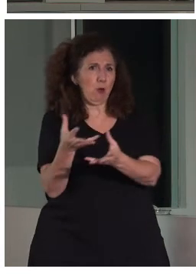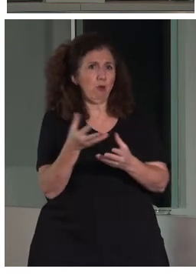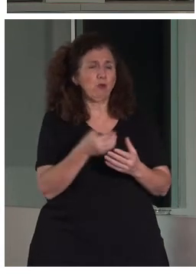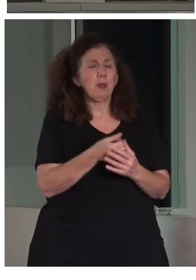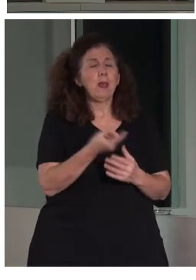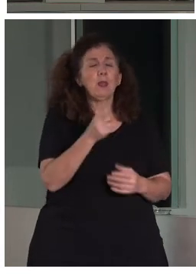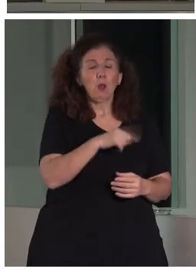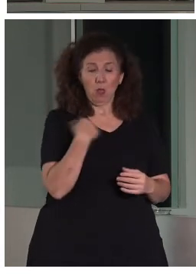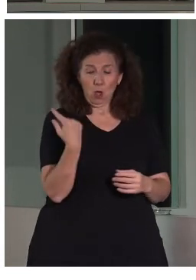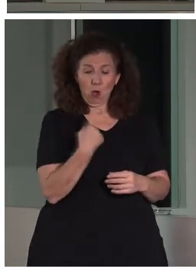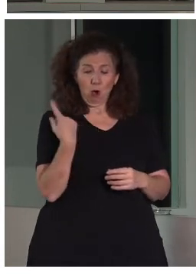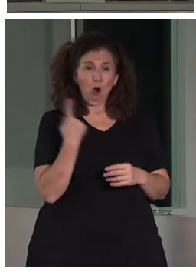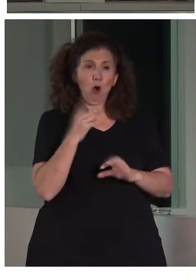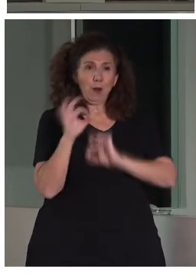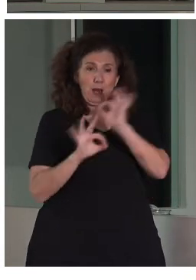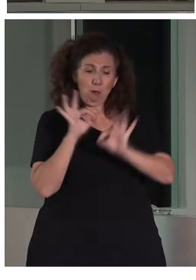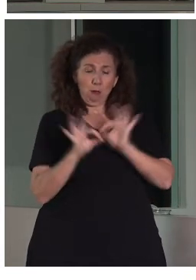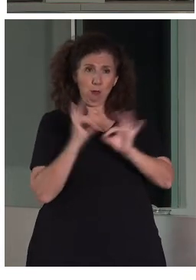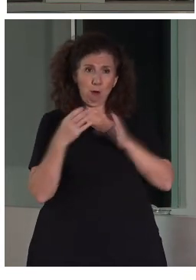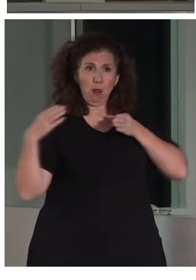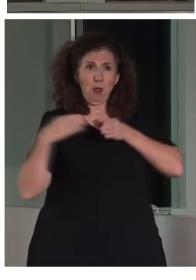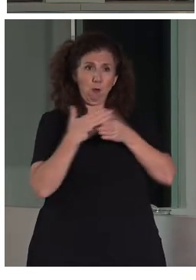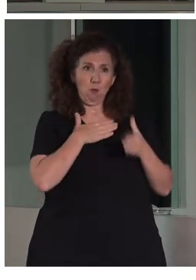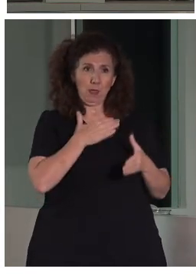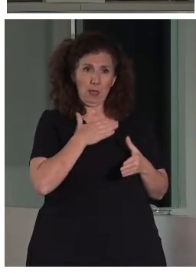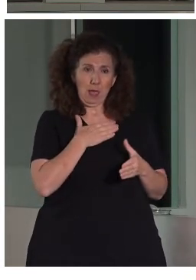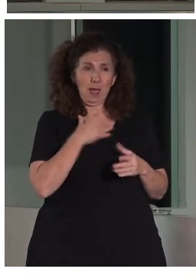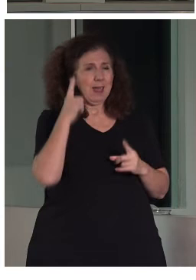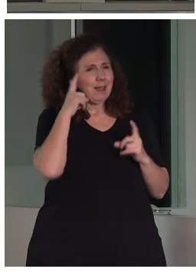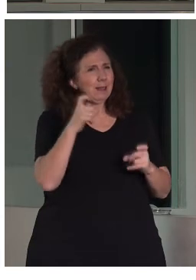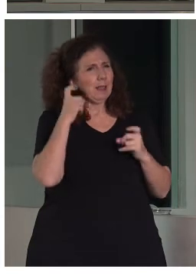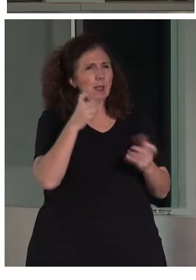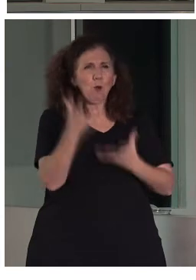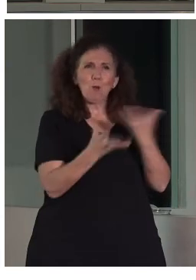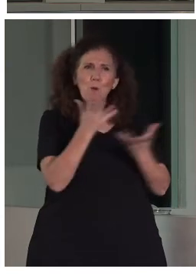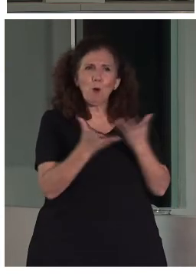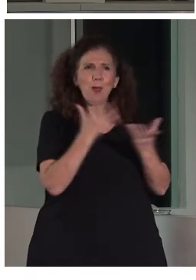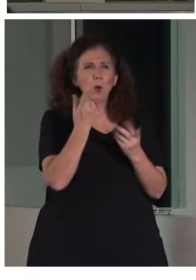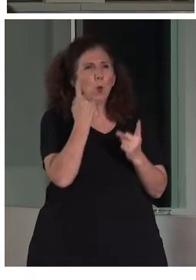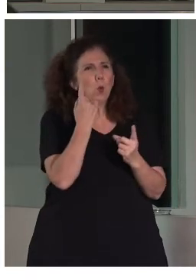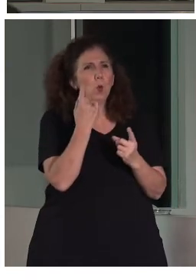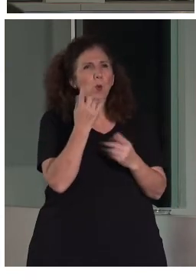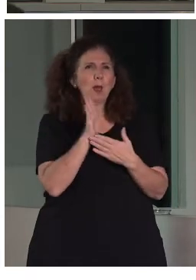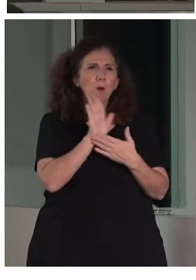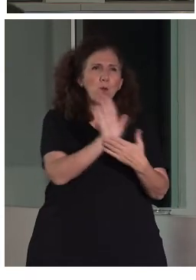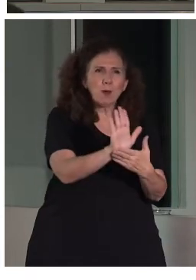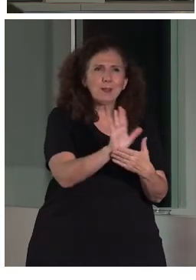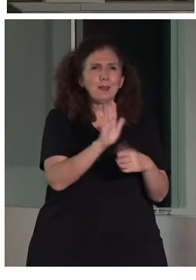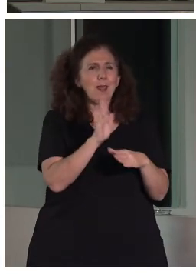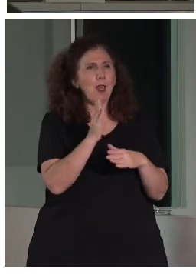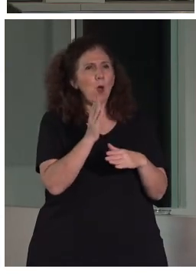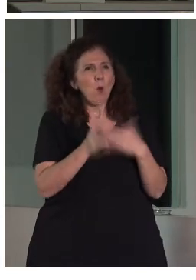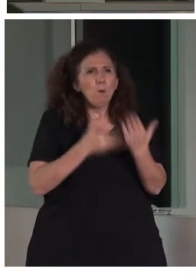nuestras organizaciones estamos intentando promover un planteamiento orientado, orientado, y esto lo quiero subrayar desde el principio, a